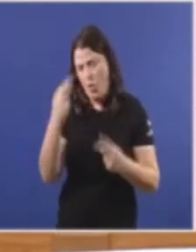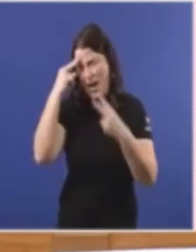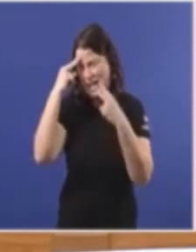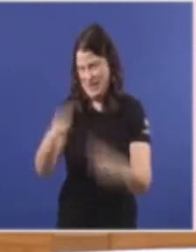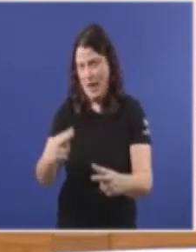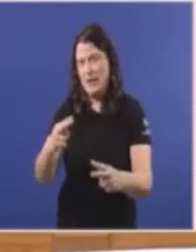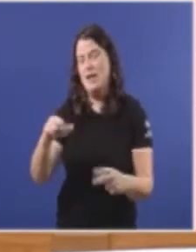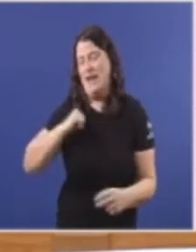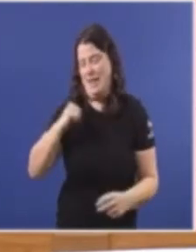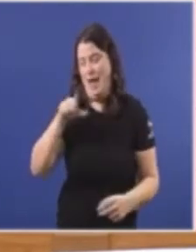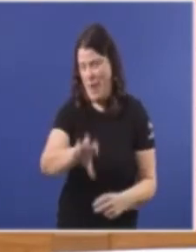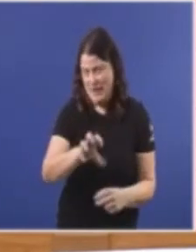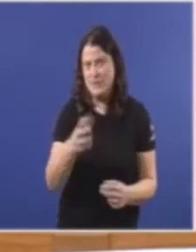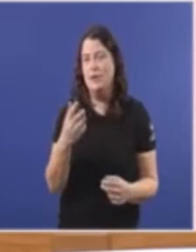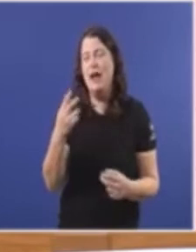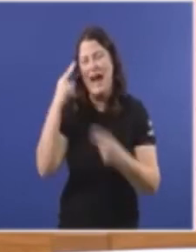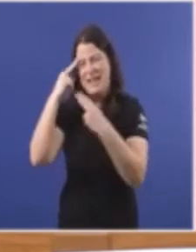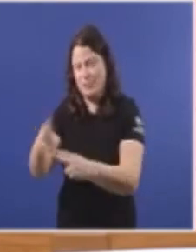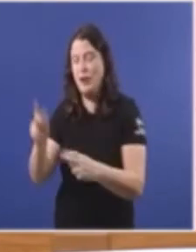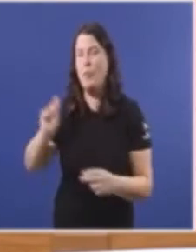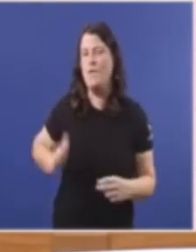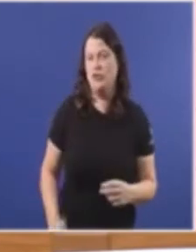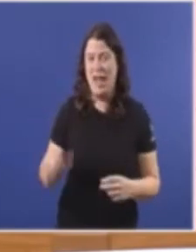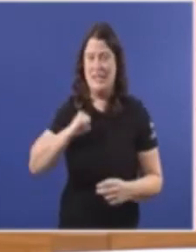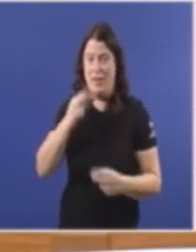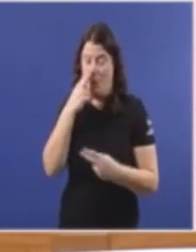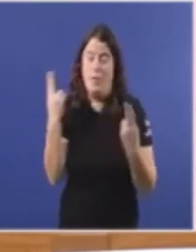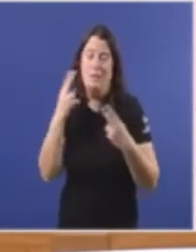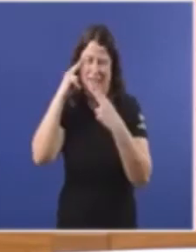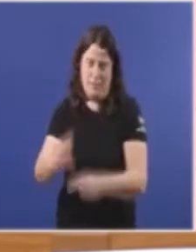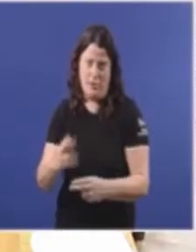Xenal da consellería Mire Un pouco de respeto Un Por os procesos Gracias Presidente Non